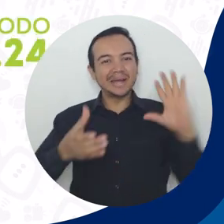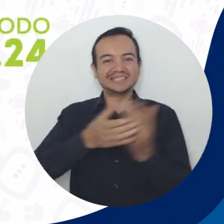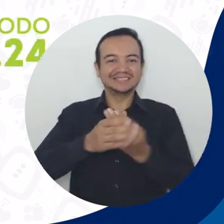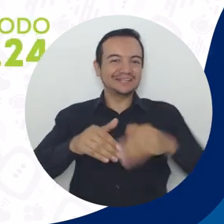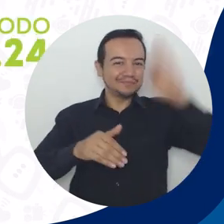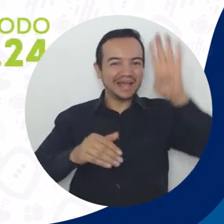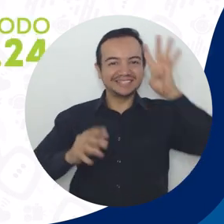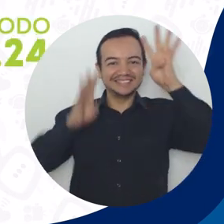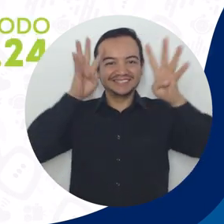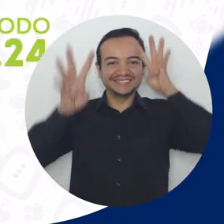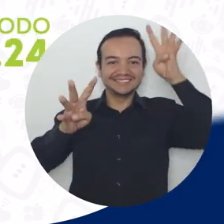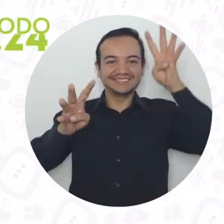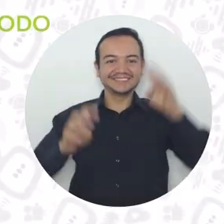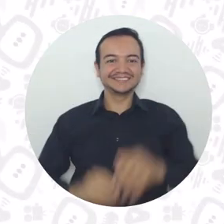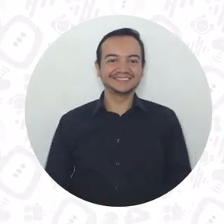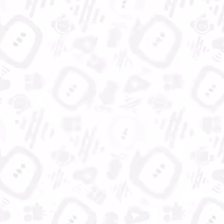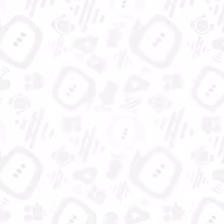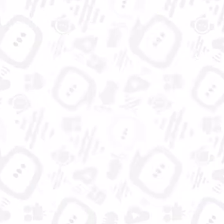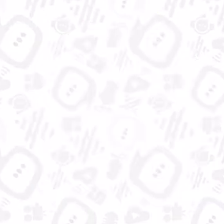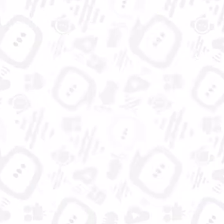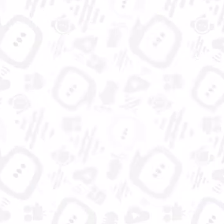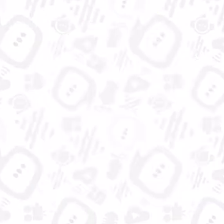más incluyente e innovadora. ¡Gracias!